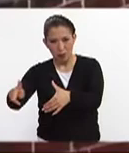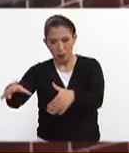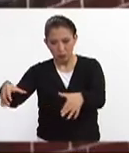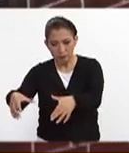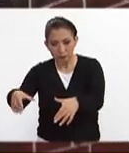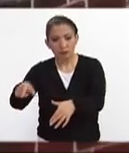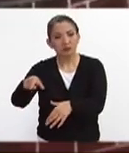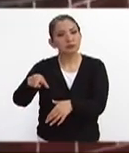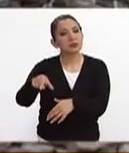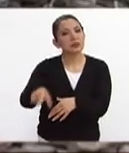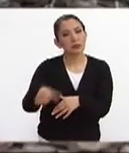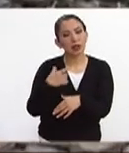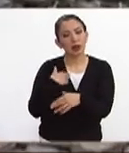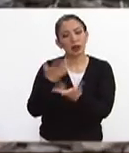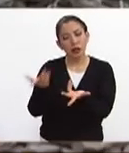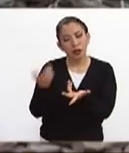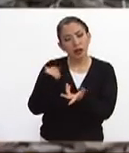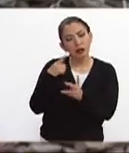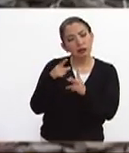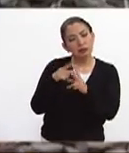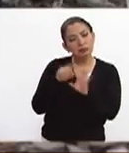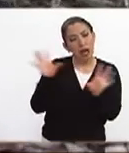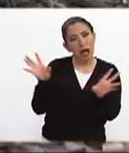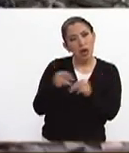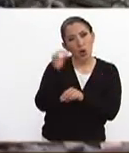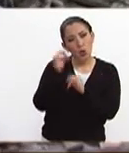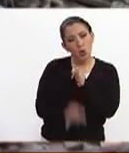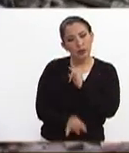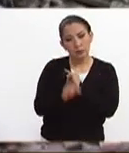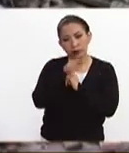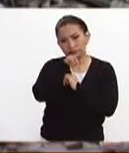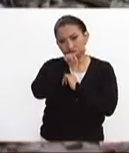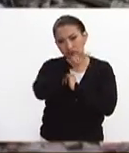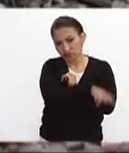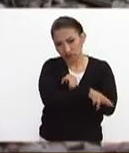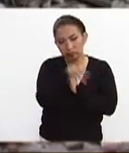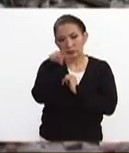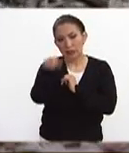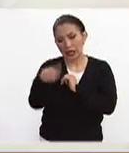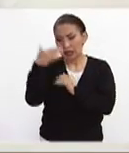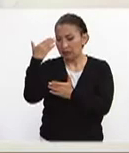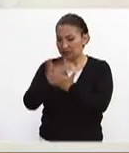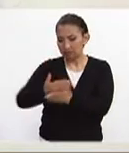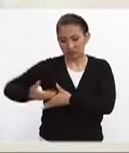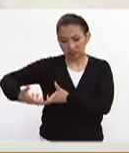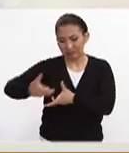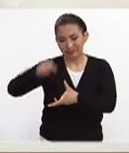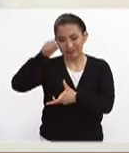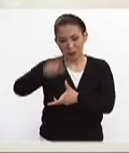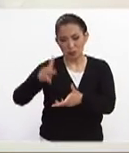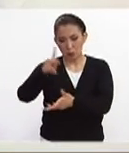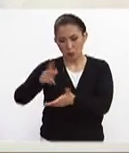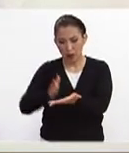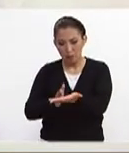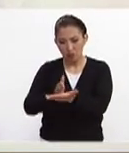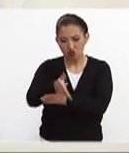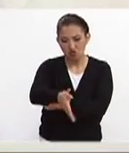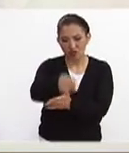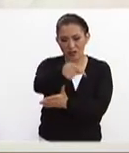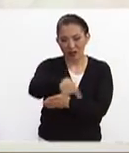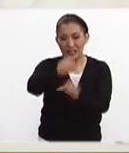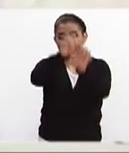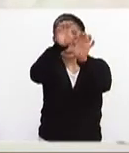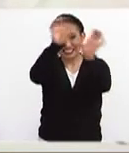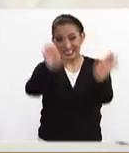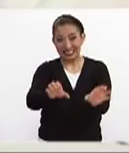ordené a bajos del cierre inmediato de las vialidades que conducen a este